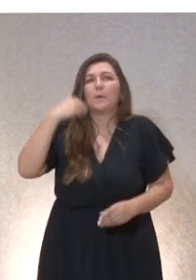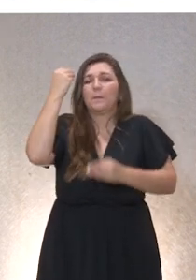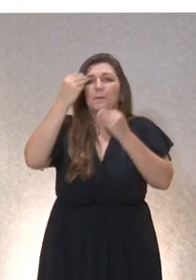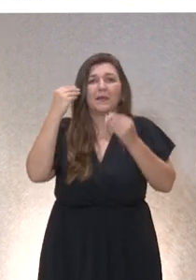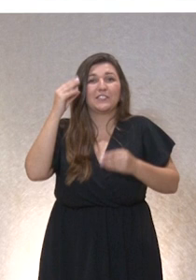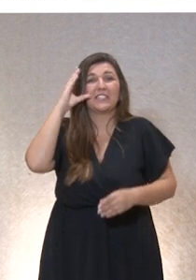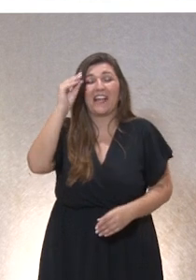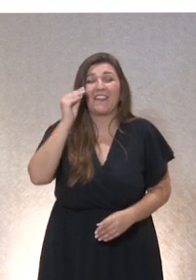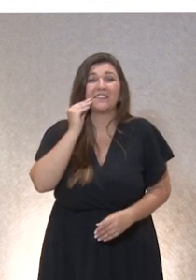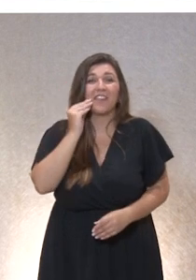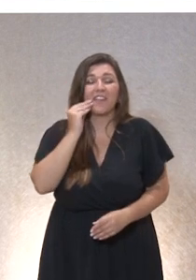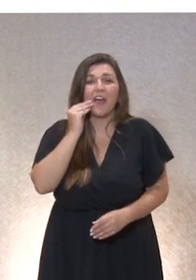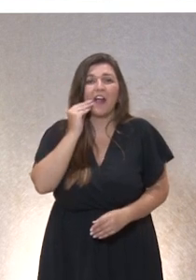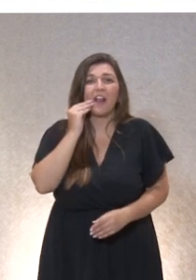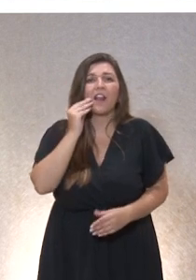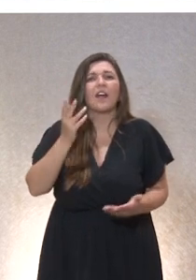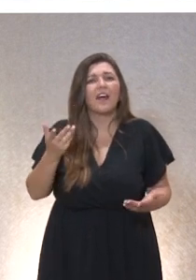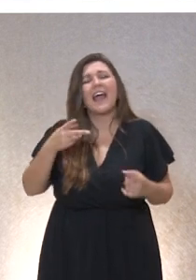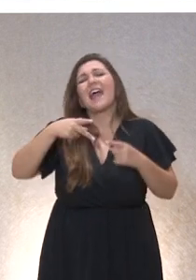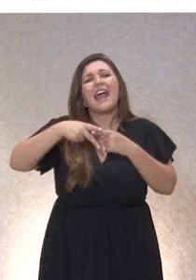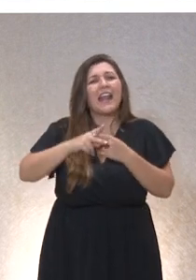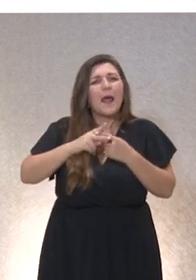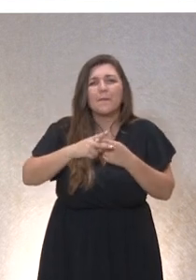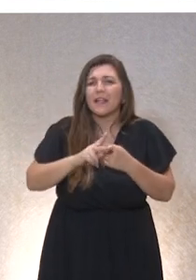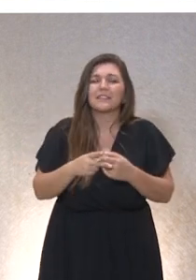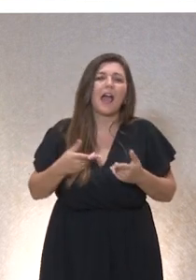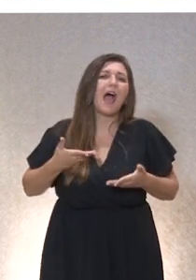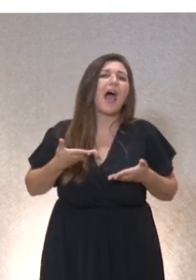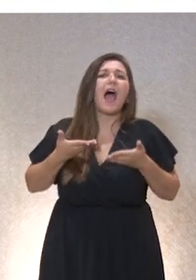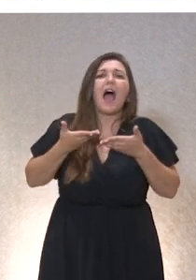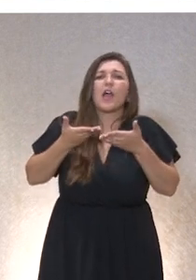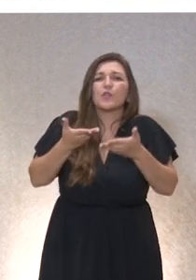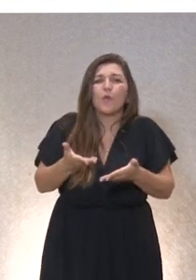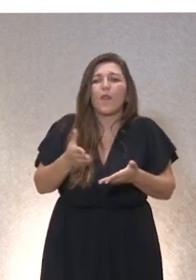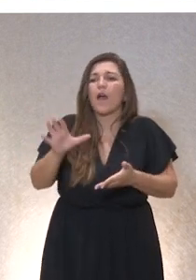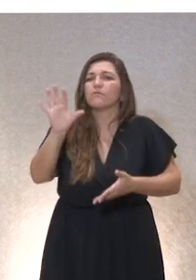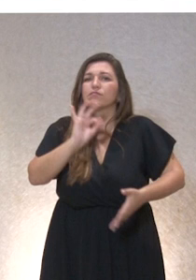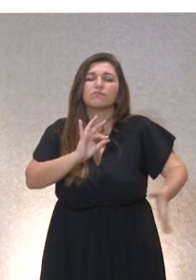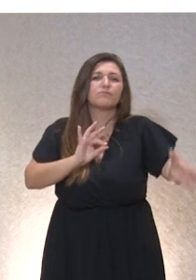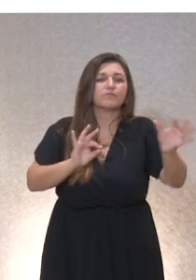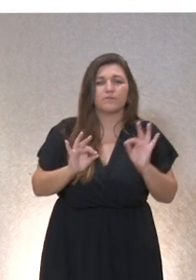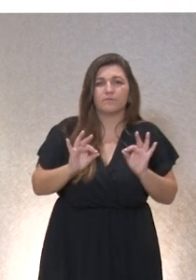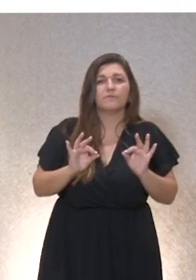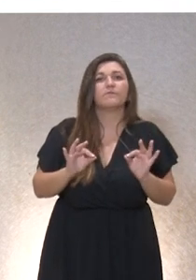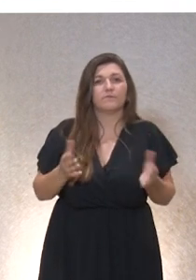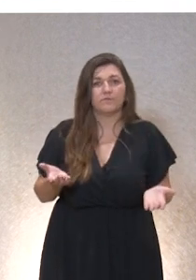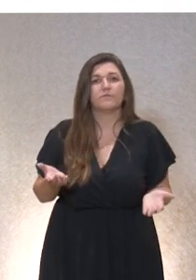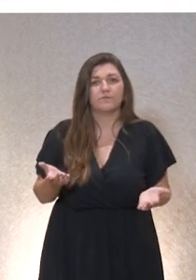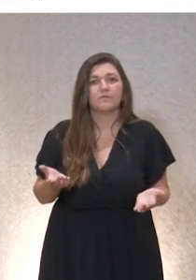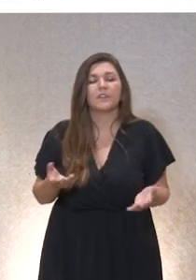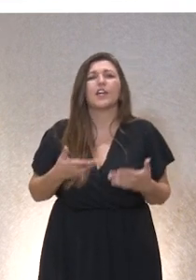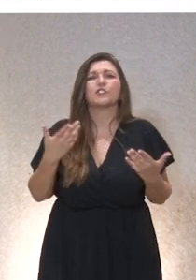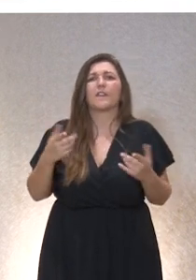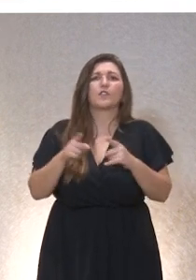artificial es una herramienta de ayuda en la decisión, por lo tanto, no es un